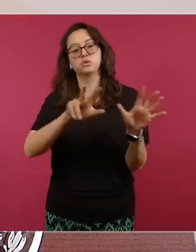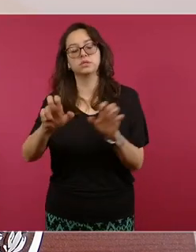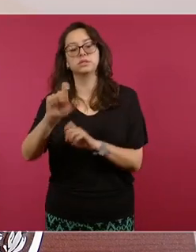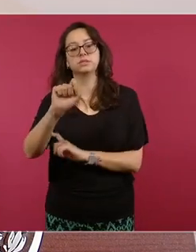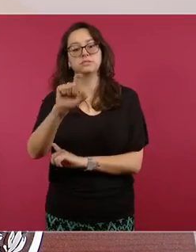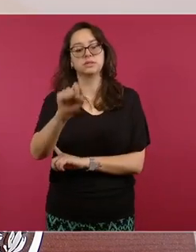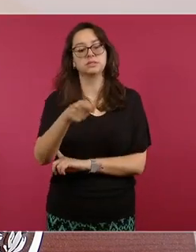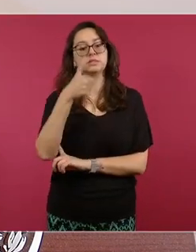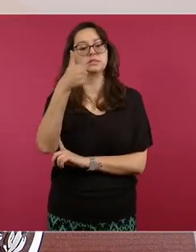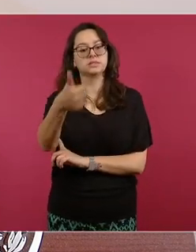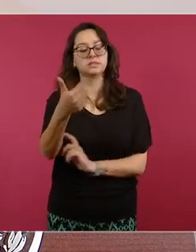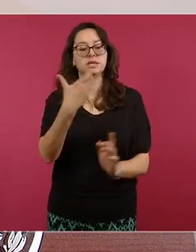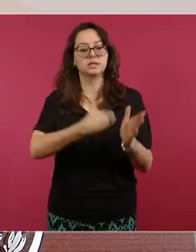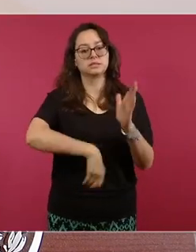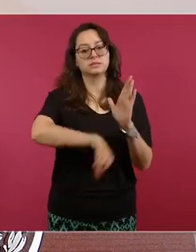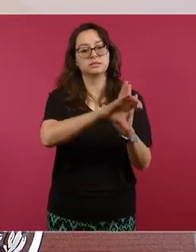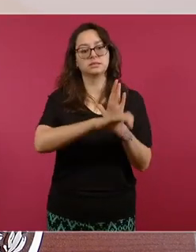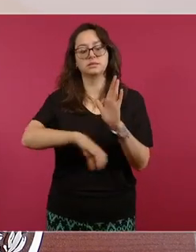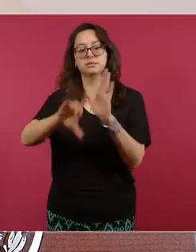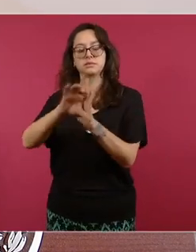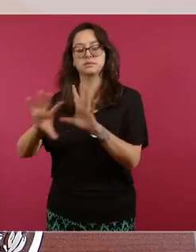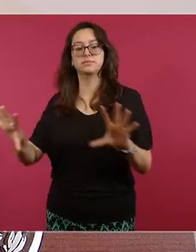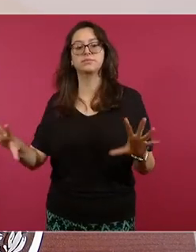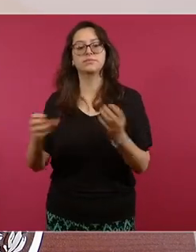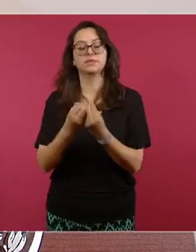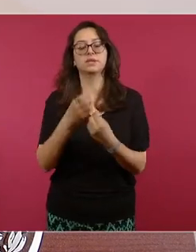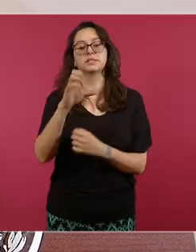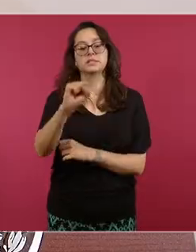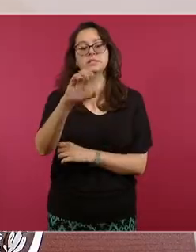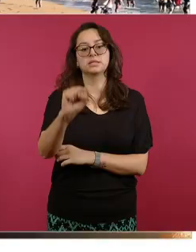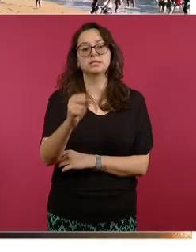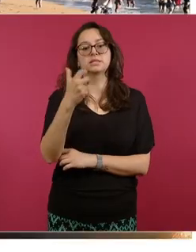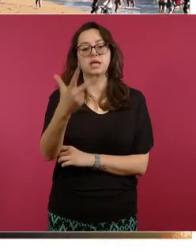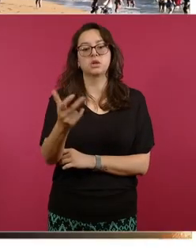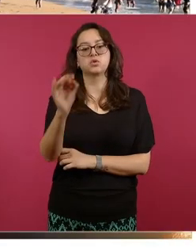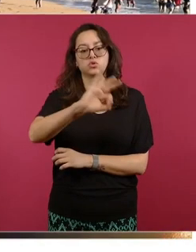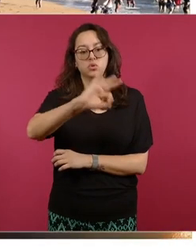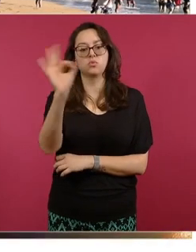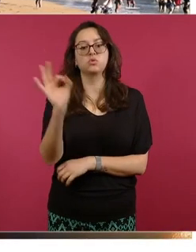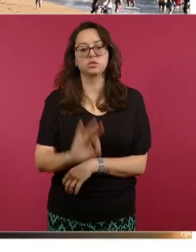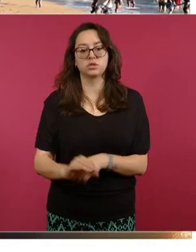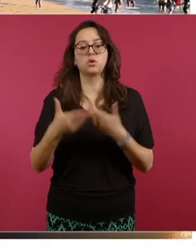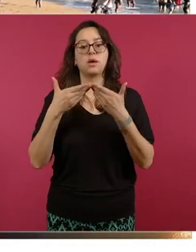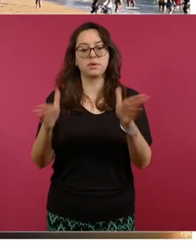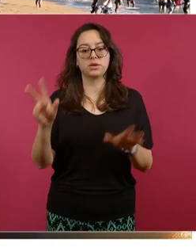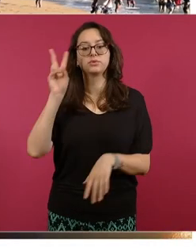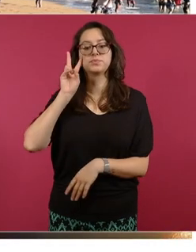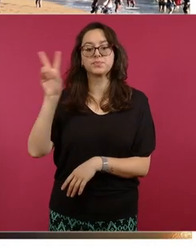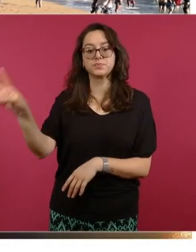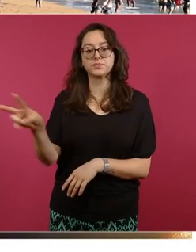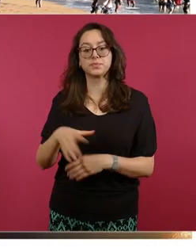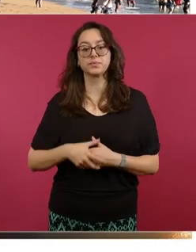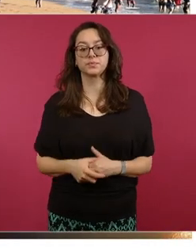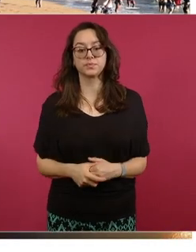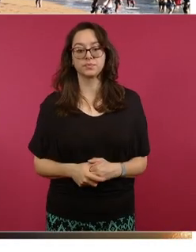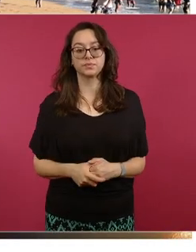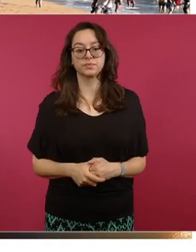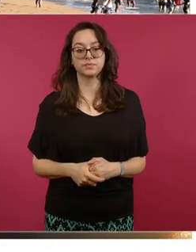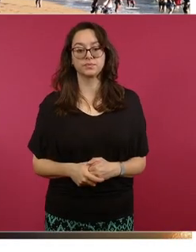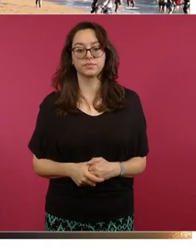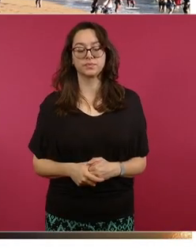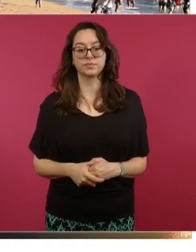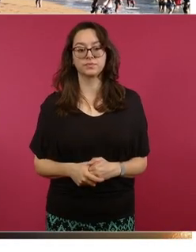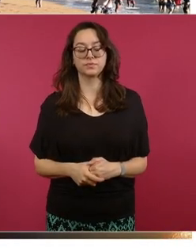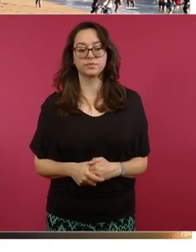Esto corresponde a un 68 por ciento de la oferta hotelera registrada y es un número que día